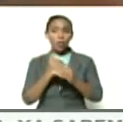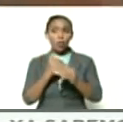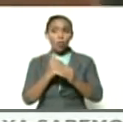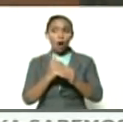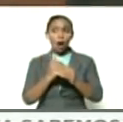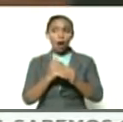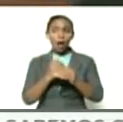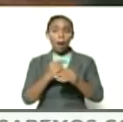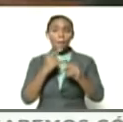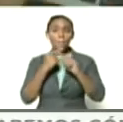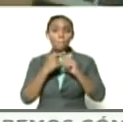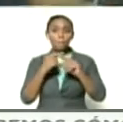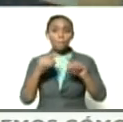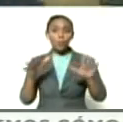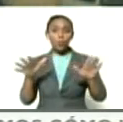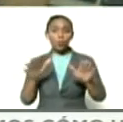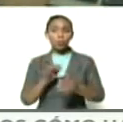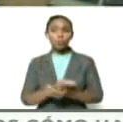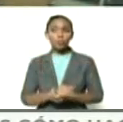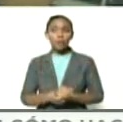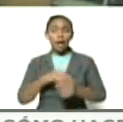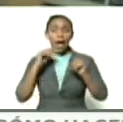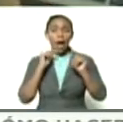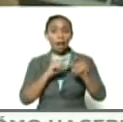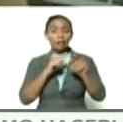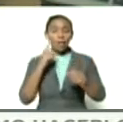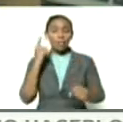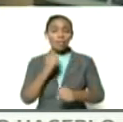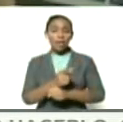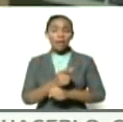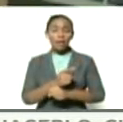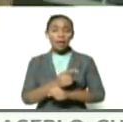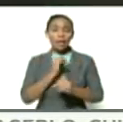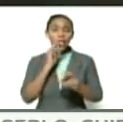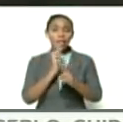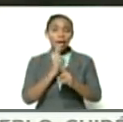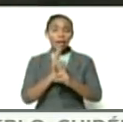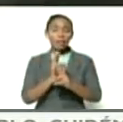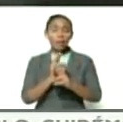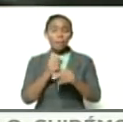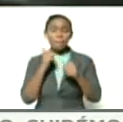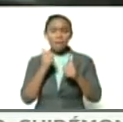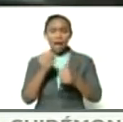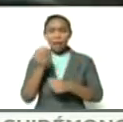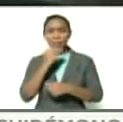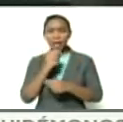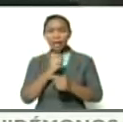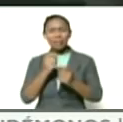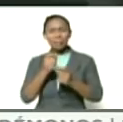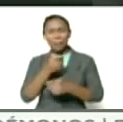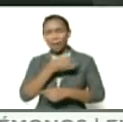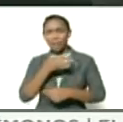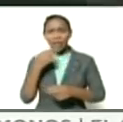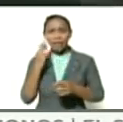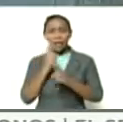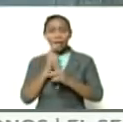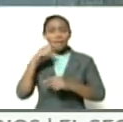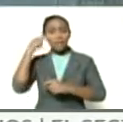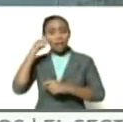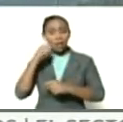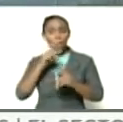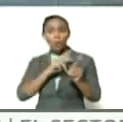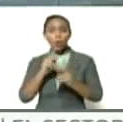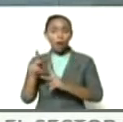una multiplataforma y debe tener sus redes pero bien alimentadas tremendas redes con videitos con